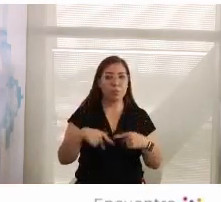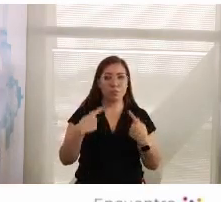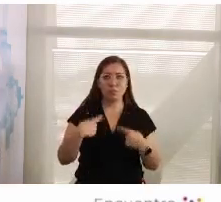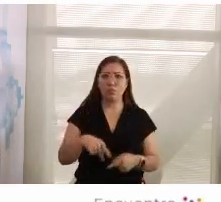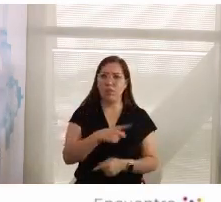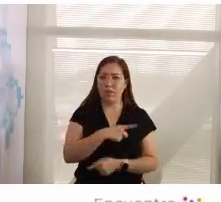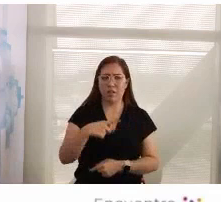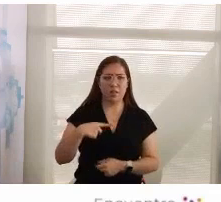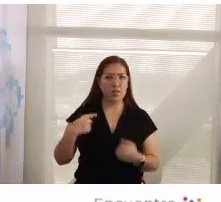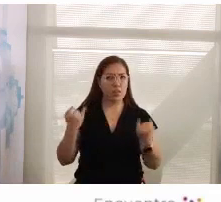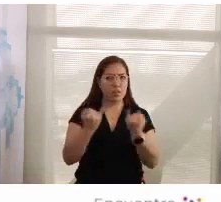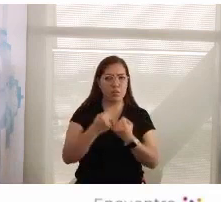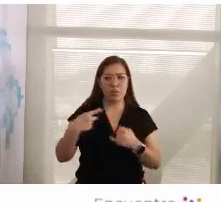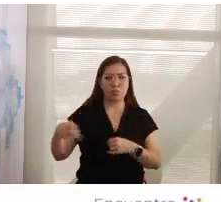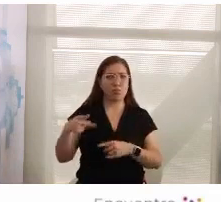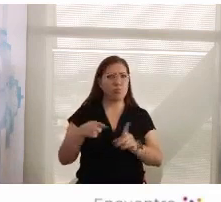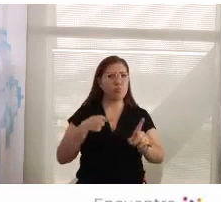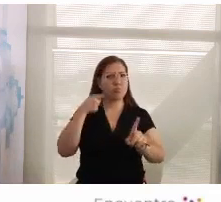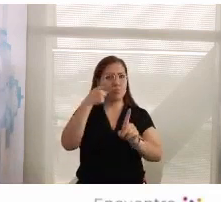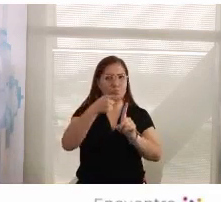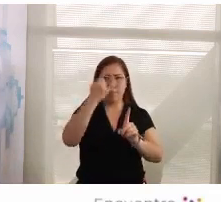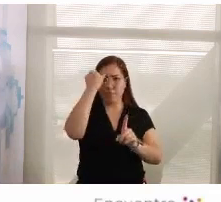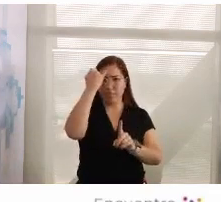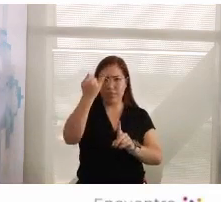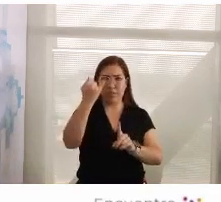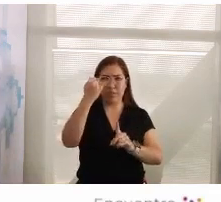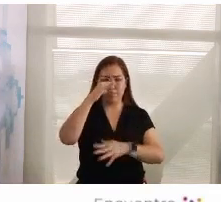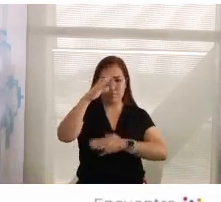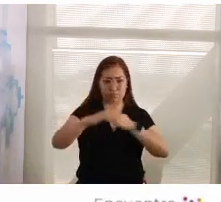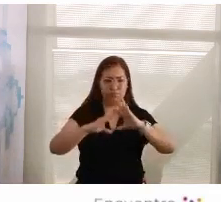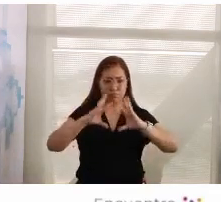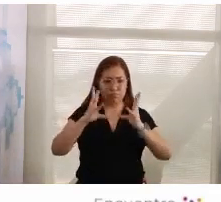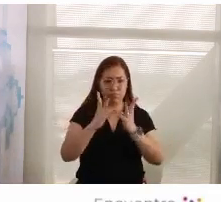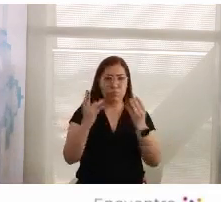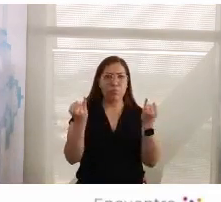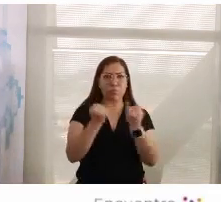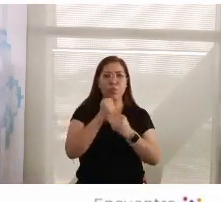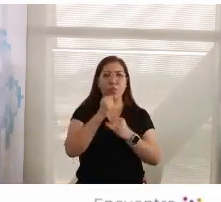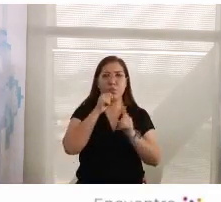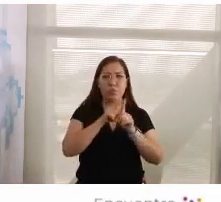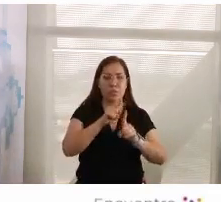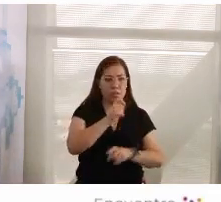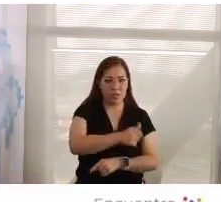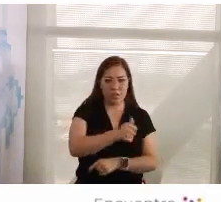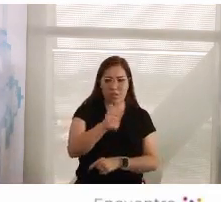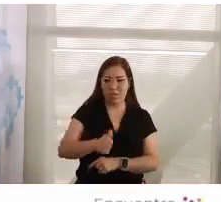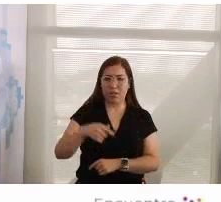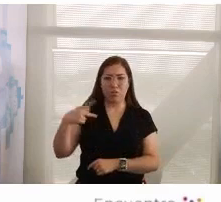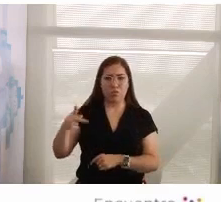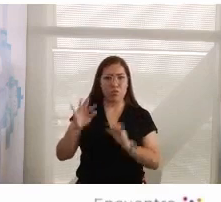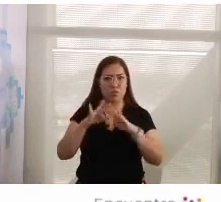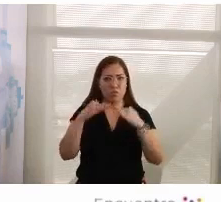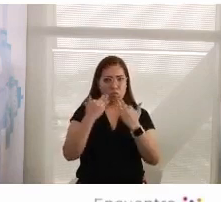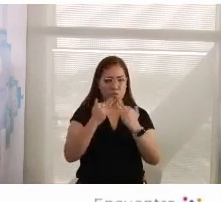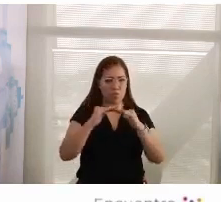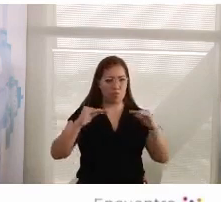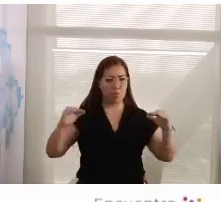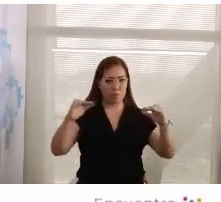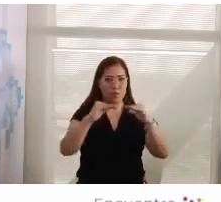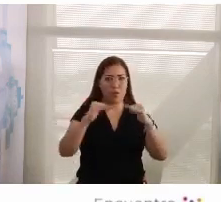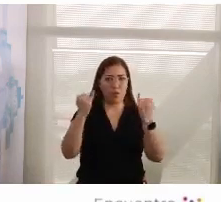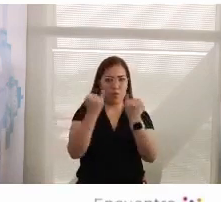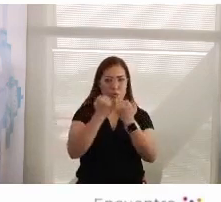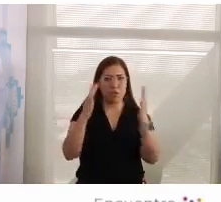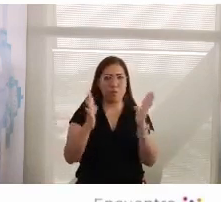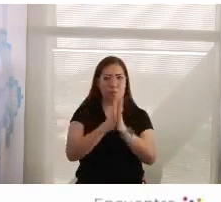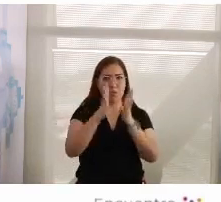la misma vocación universal y construir nuestra propia internacional democrática, como es este esfuerzo. Por eso